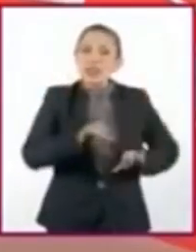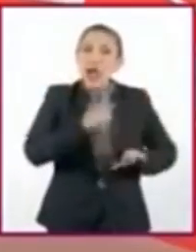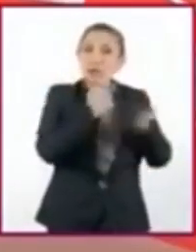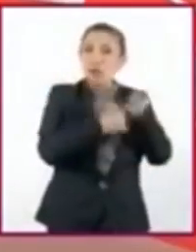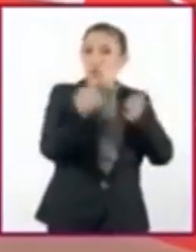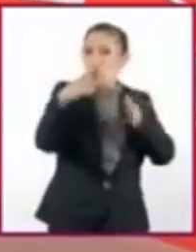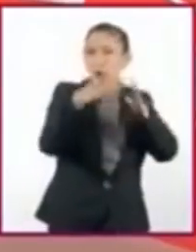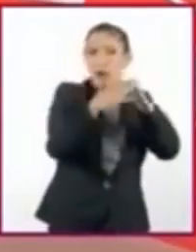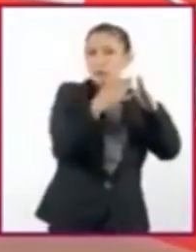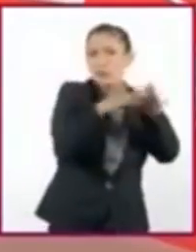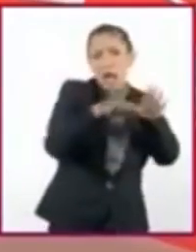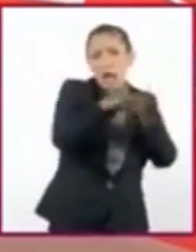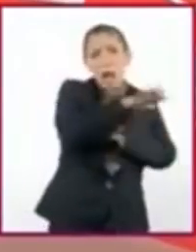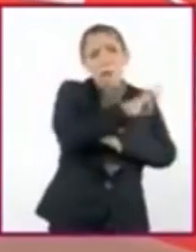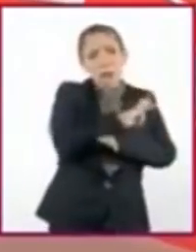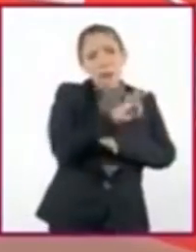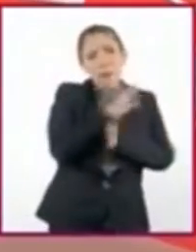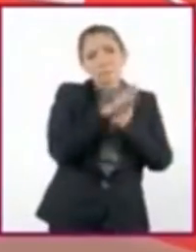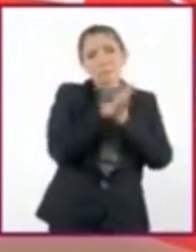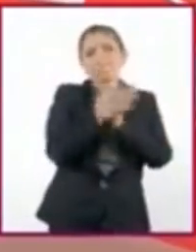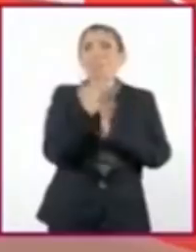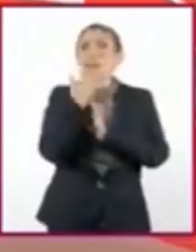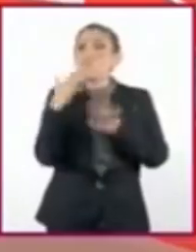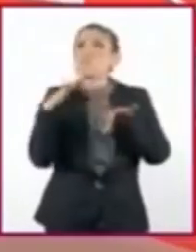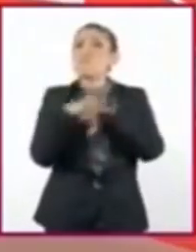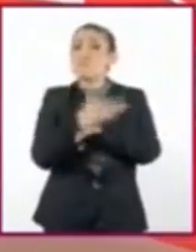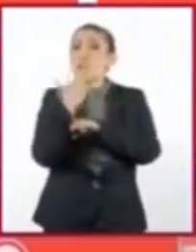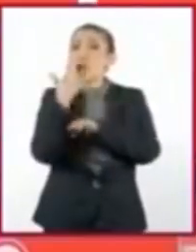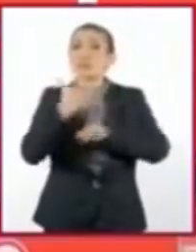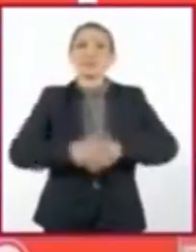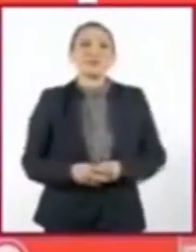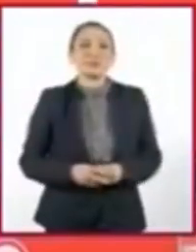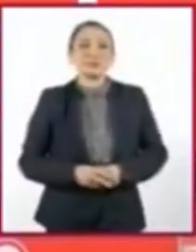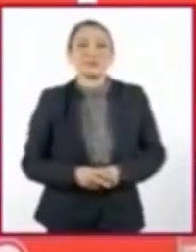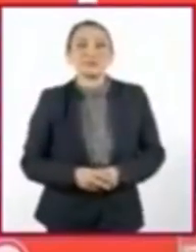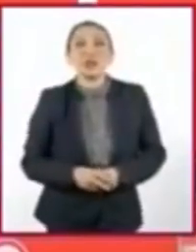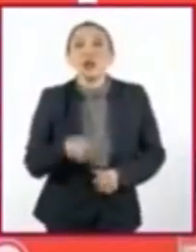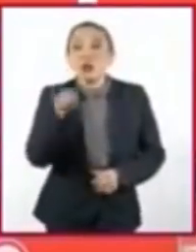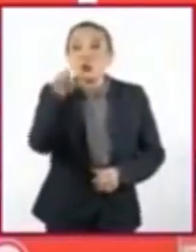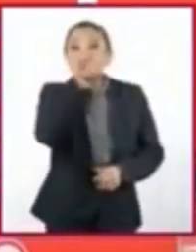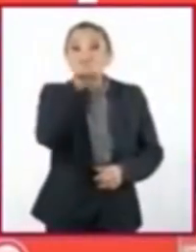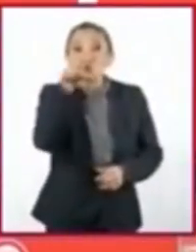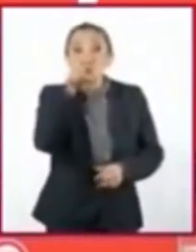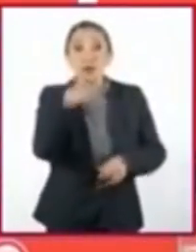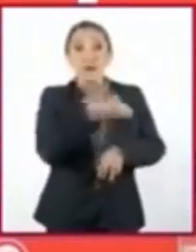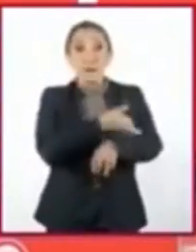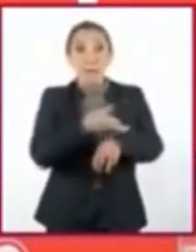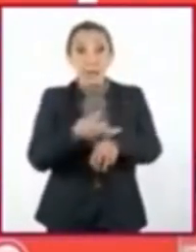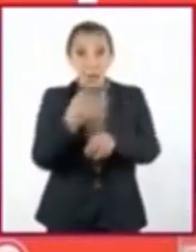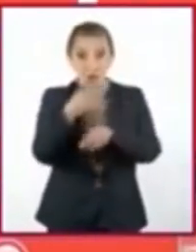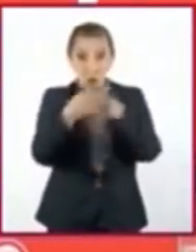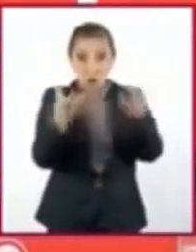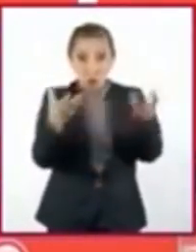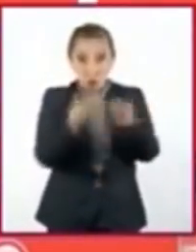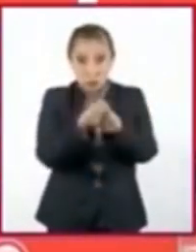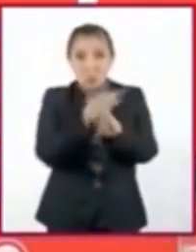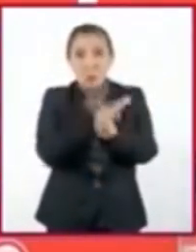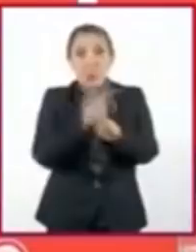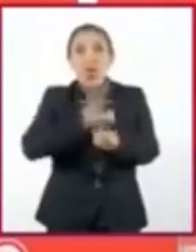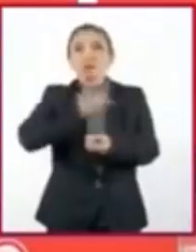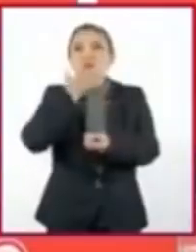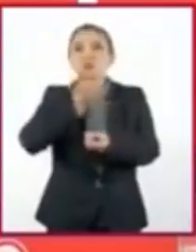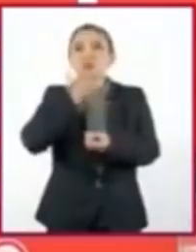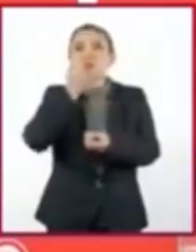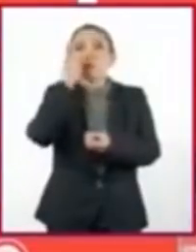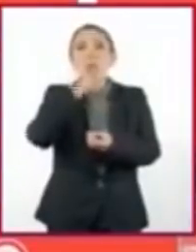que pueden derivar en grandes cambios. Ustedes y su familia pueden adoptar diferentes hábitos de